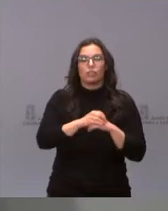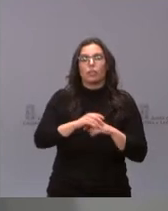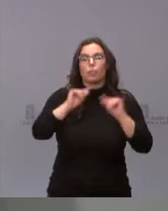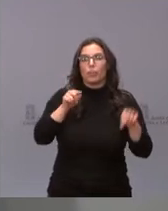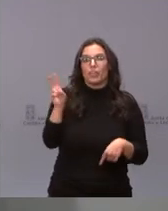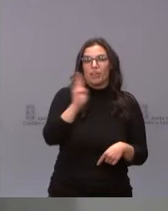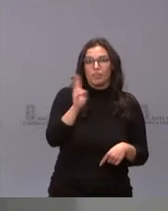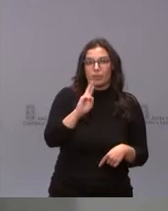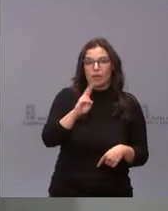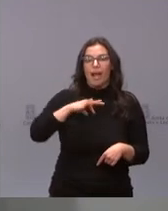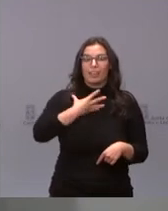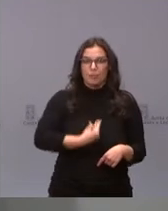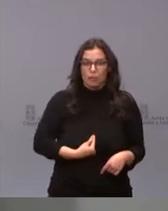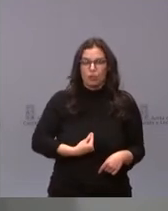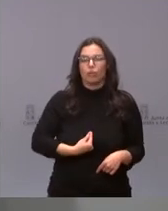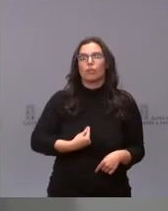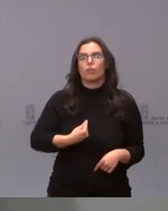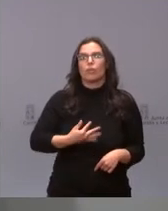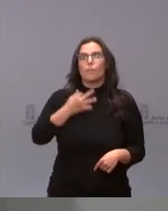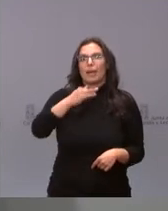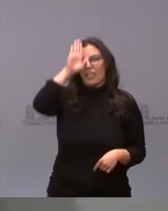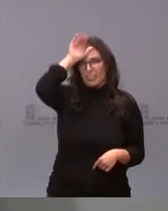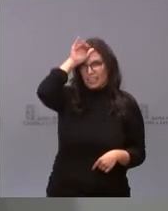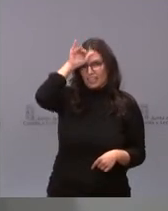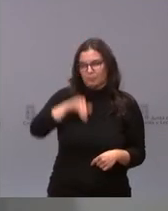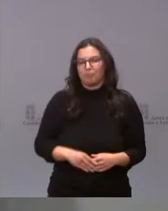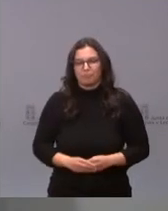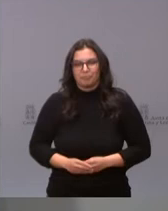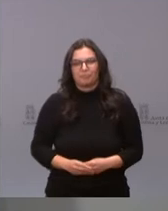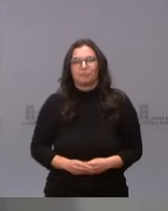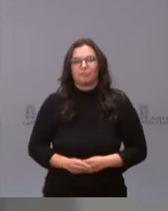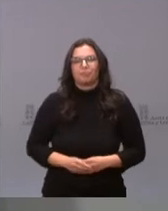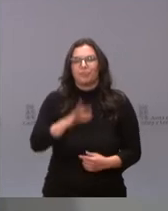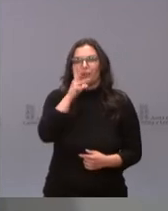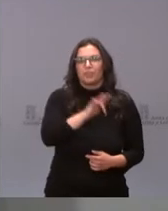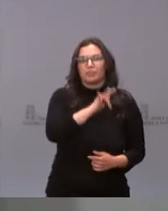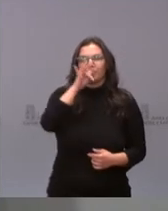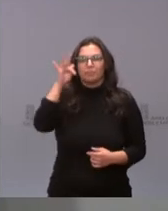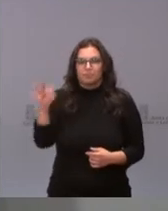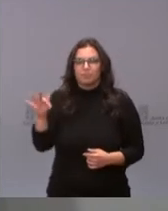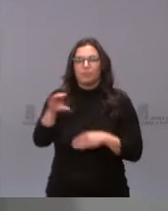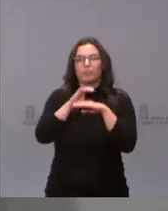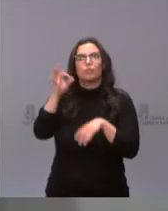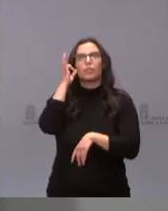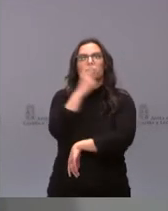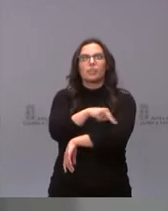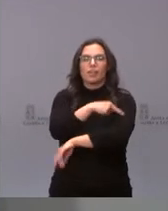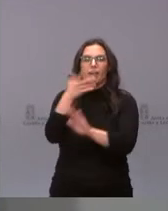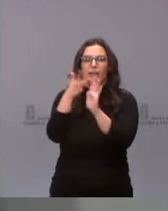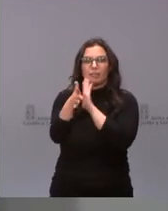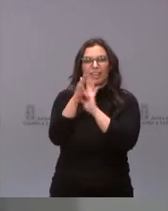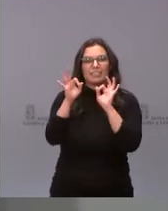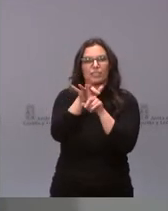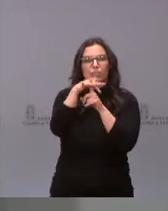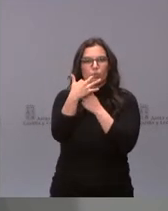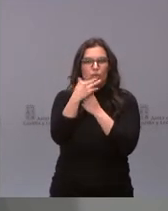Aldeamayor de San Martín y La Cistérnica. Les dejo a continuación con la consejera de Sanidad que les va a explicar la situación